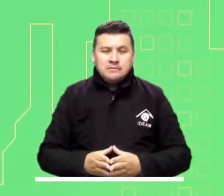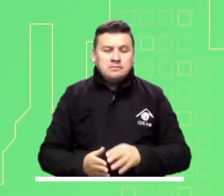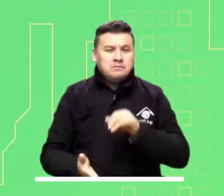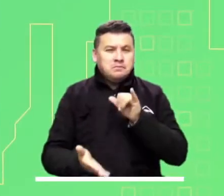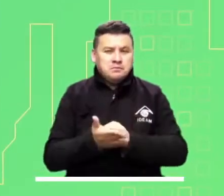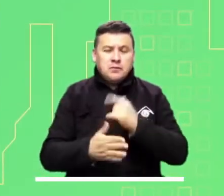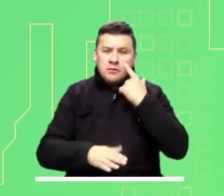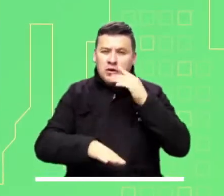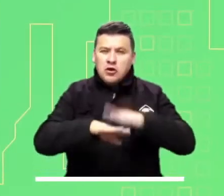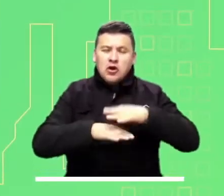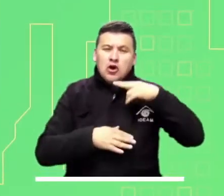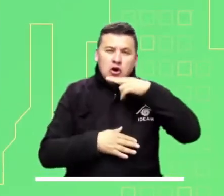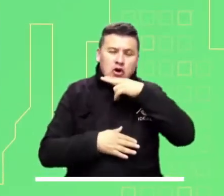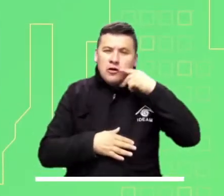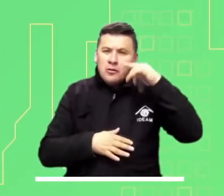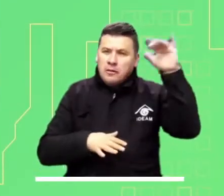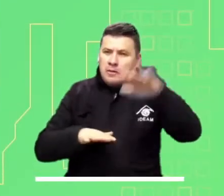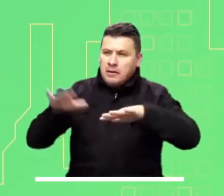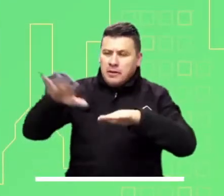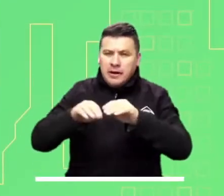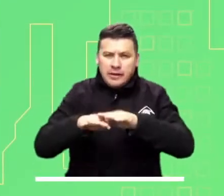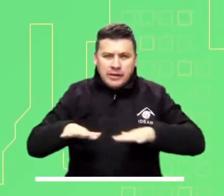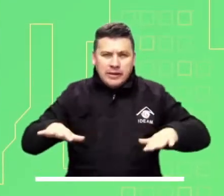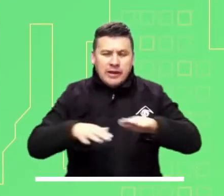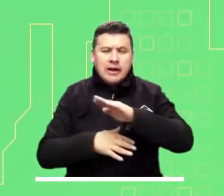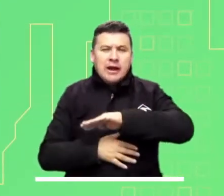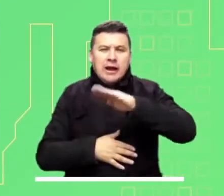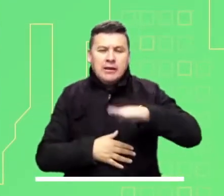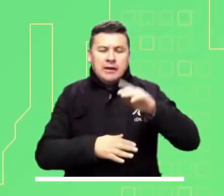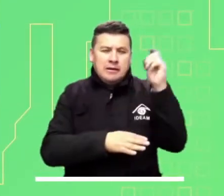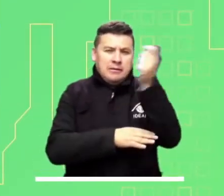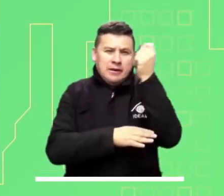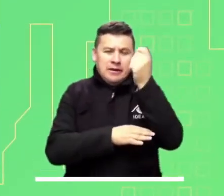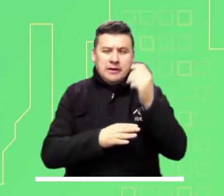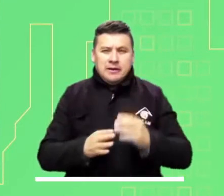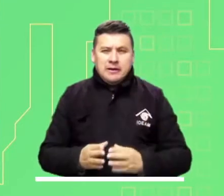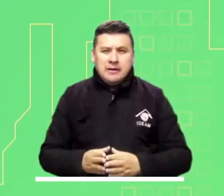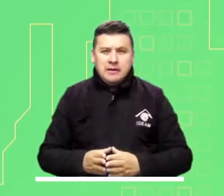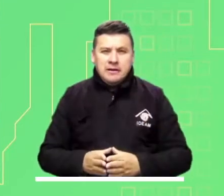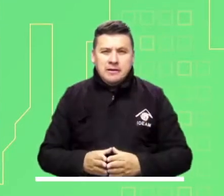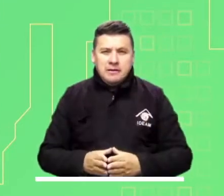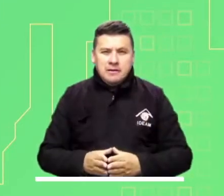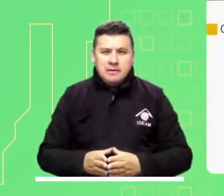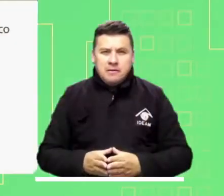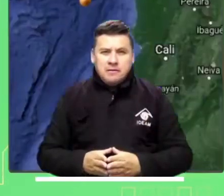Se mantiene la alerta roja por deslizamientos de tierra en Antioquia y Meta.